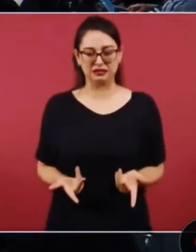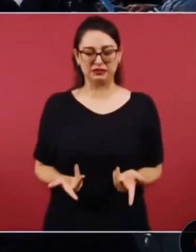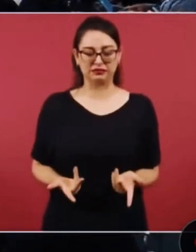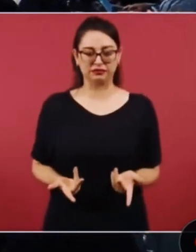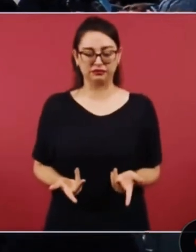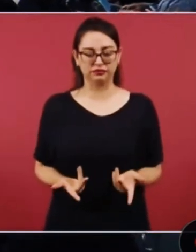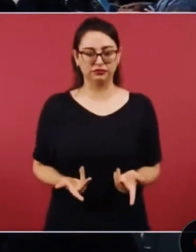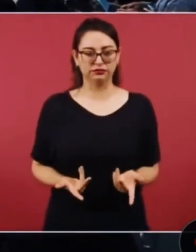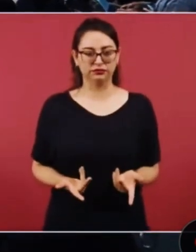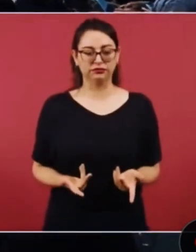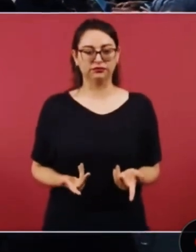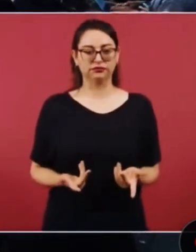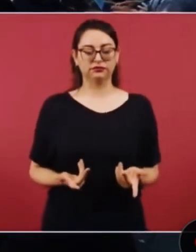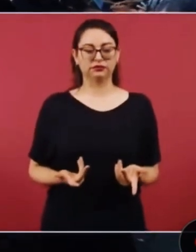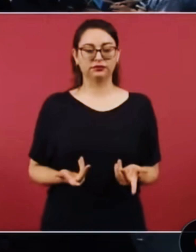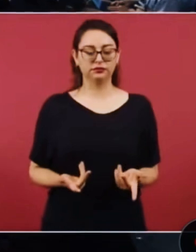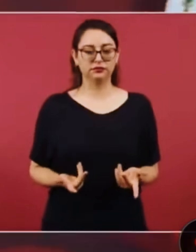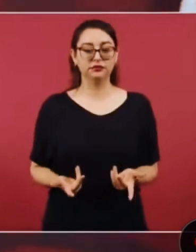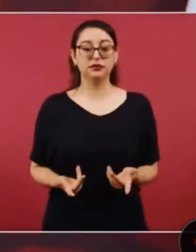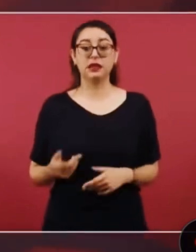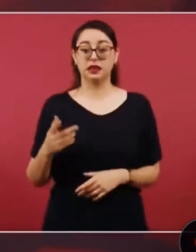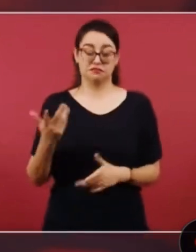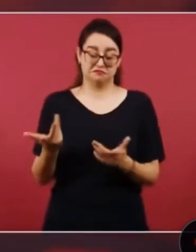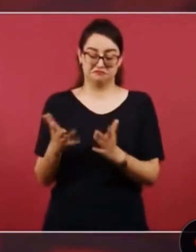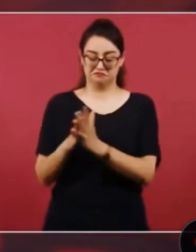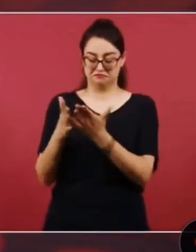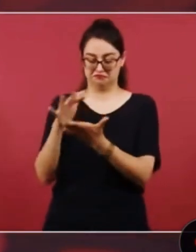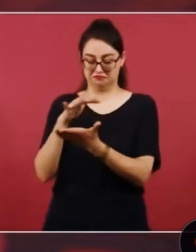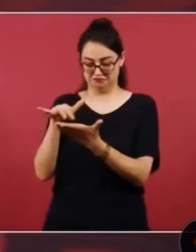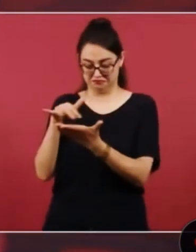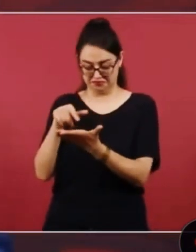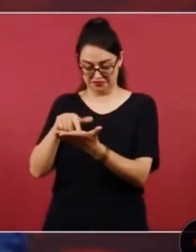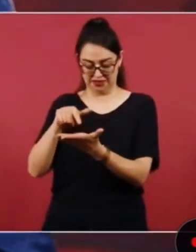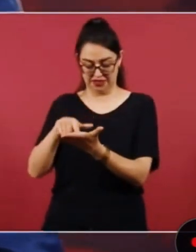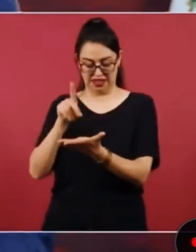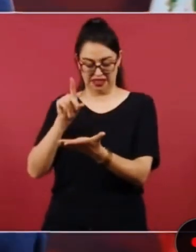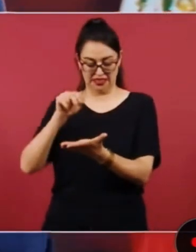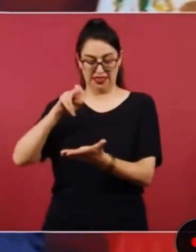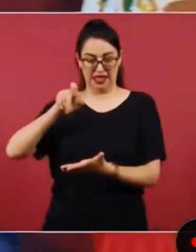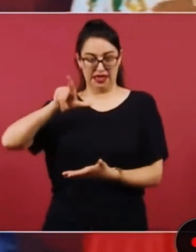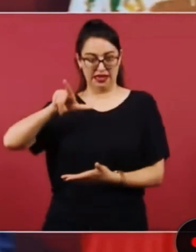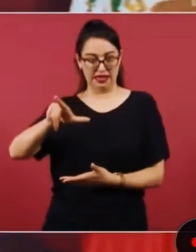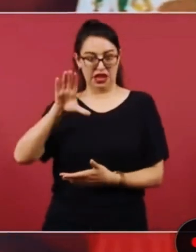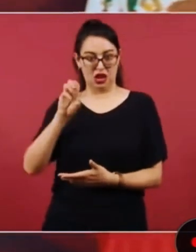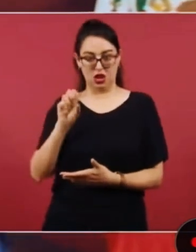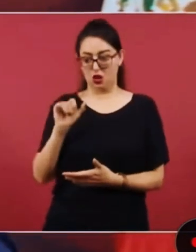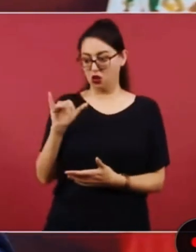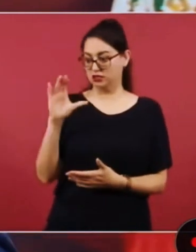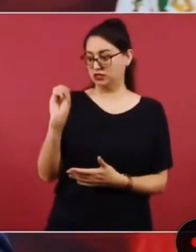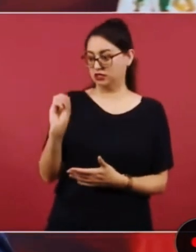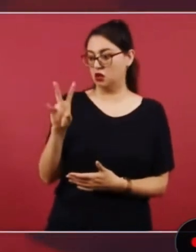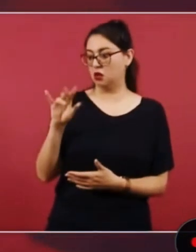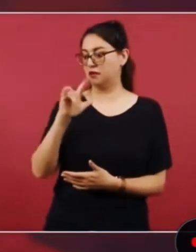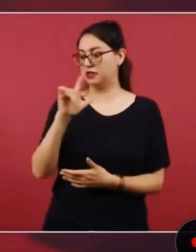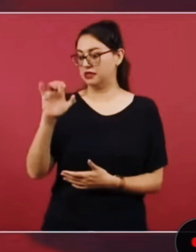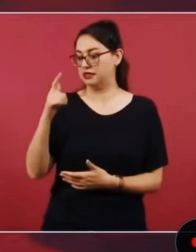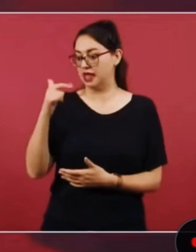no es lo mismo alguien electo por el pueblo